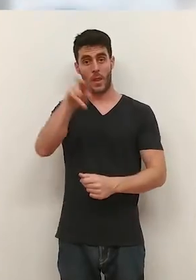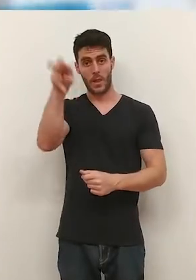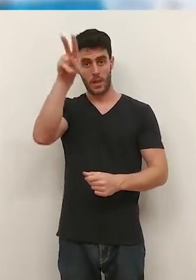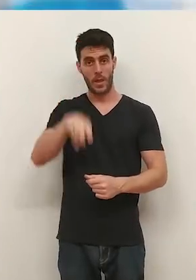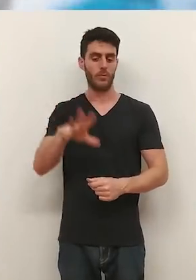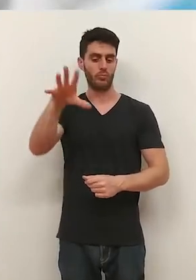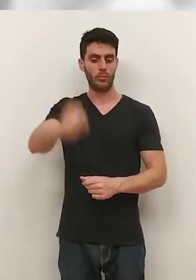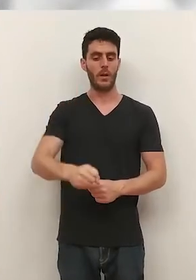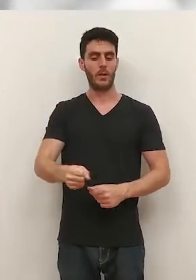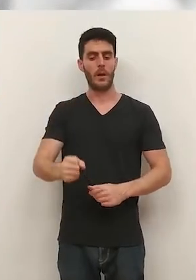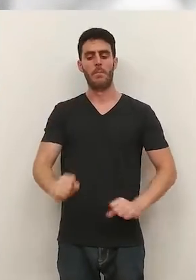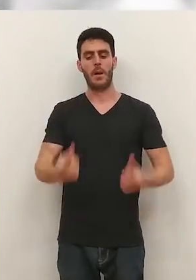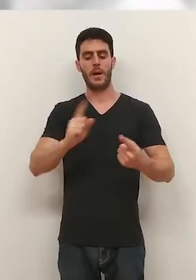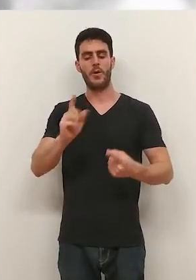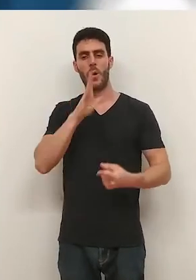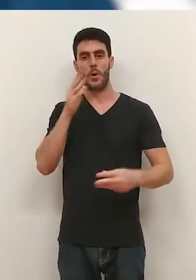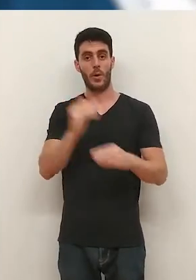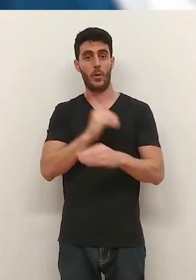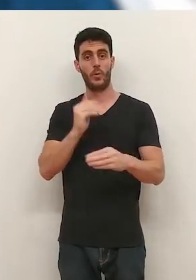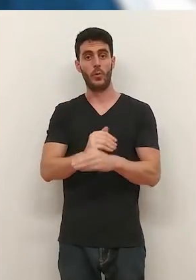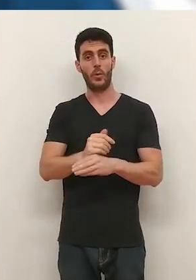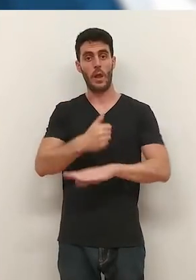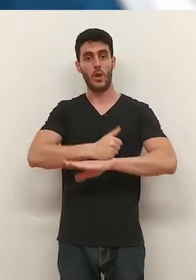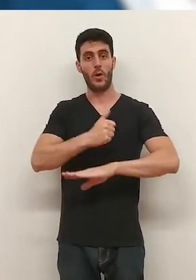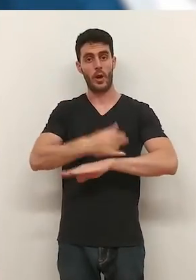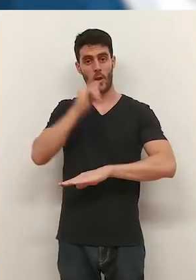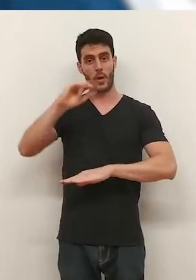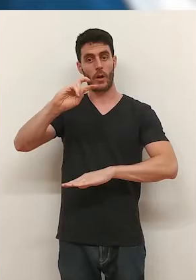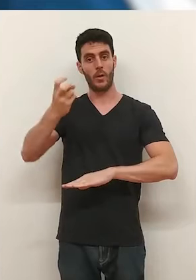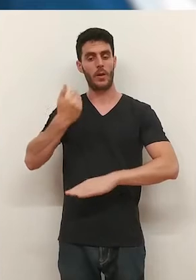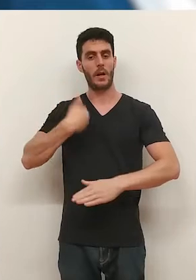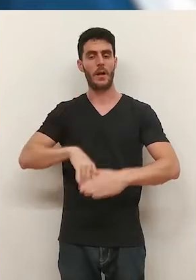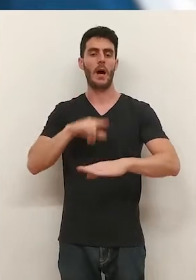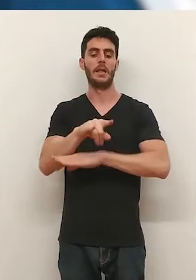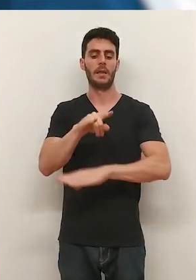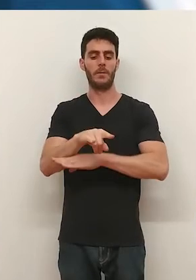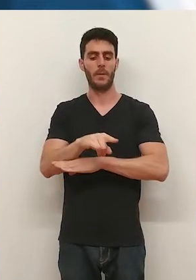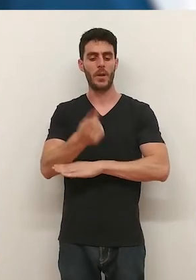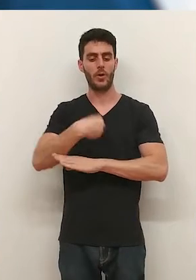criptomonedas. No había sido la primera vez porque en octubre ya había estafado a otro riojano.